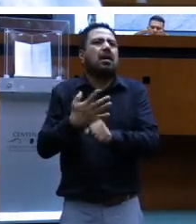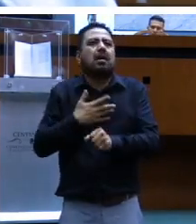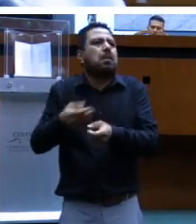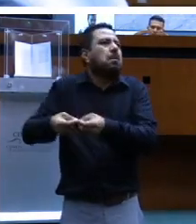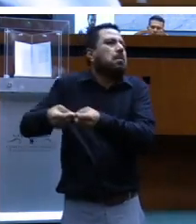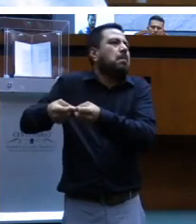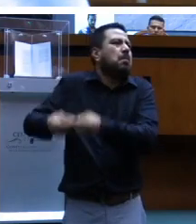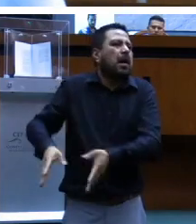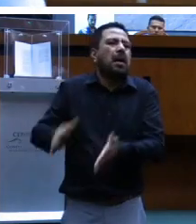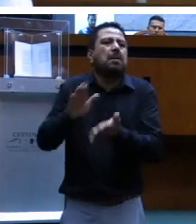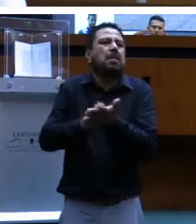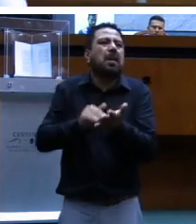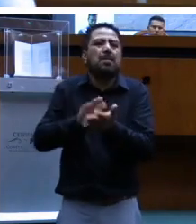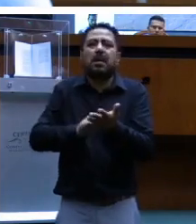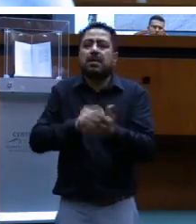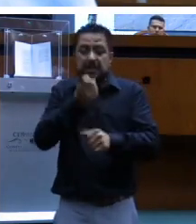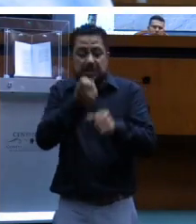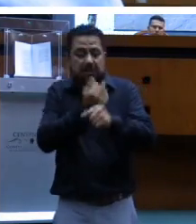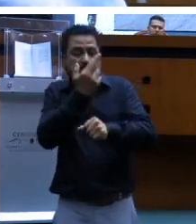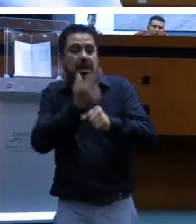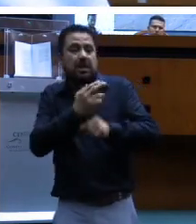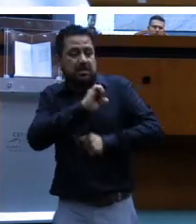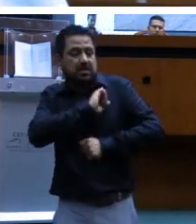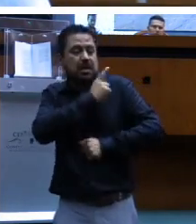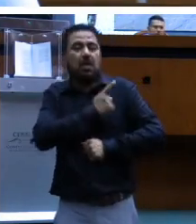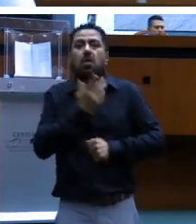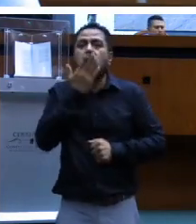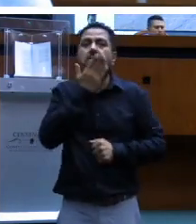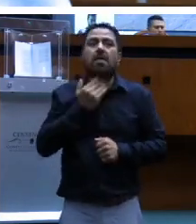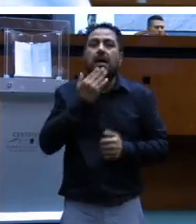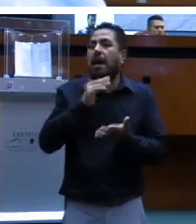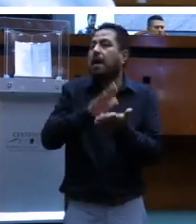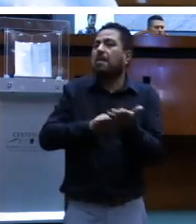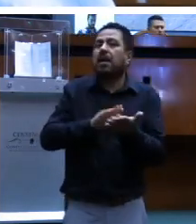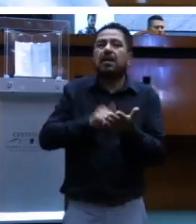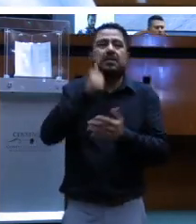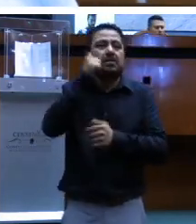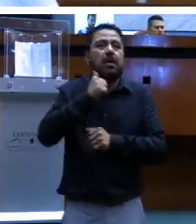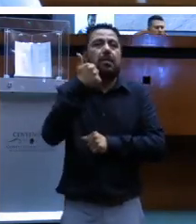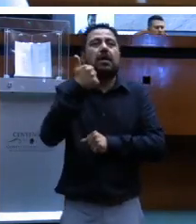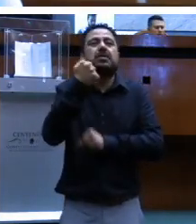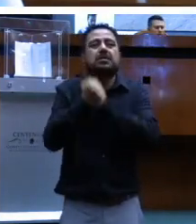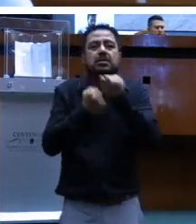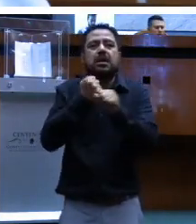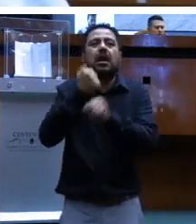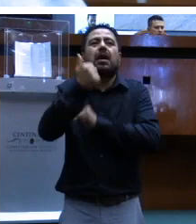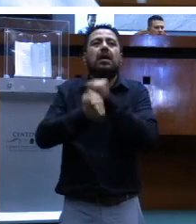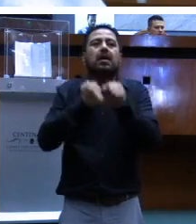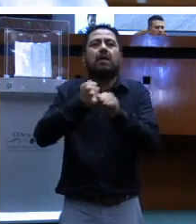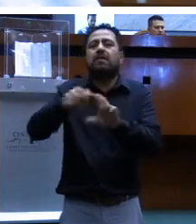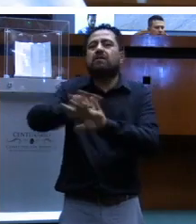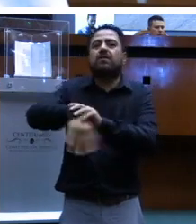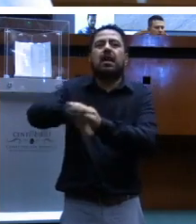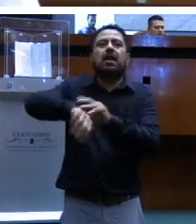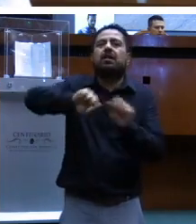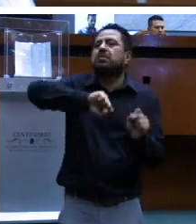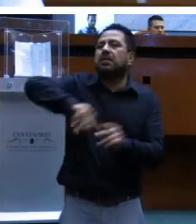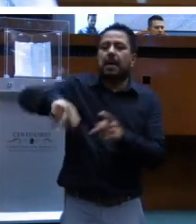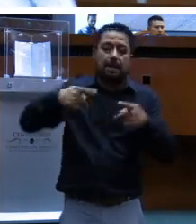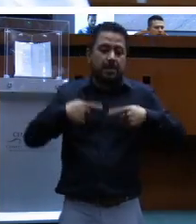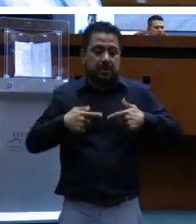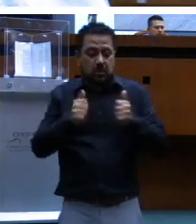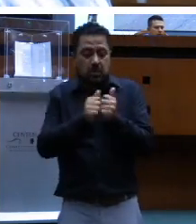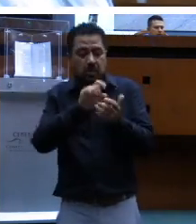En la Secretaría de Salud no tenemos archivos. Se desechan cada seis años. Y las personas con discapacidad requieren siempre